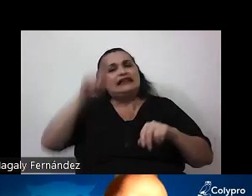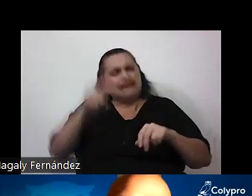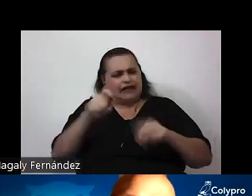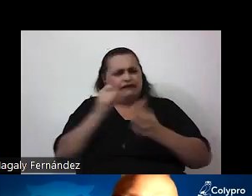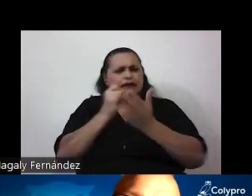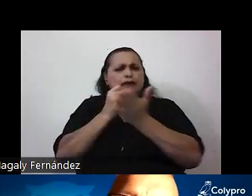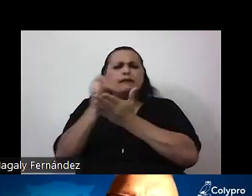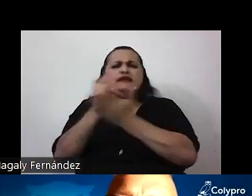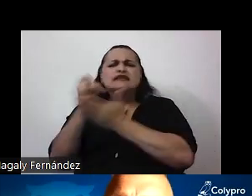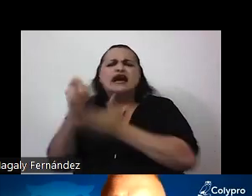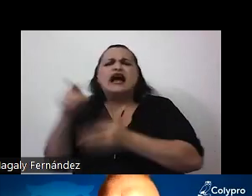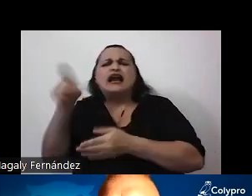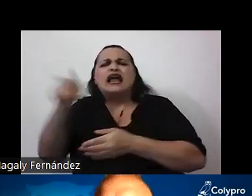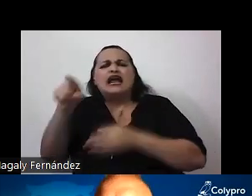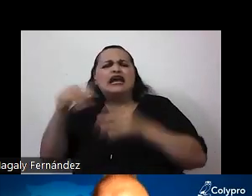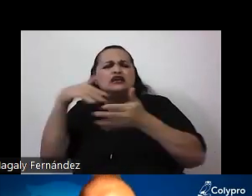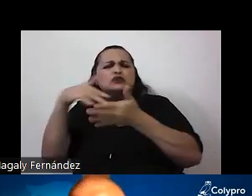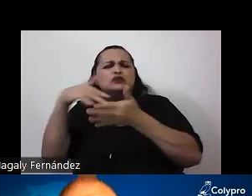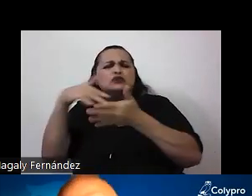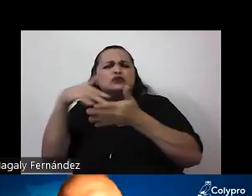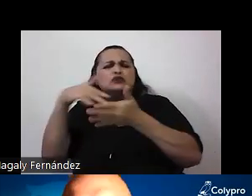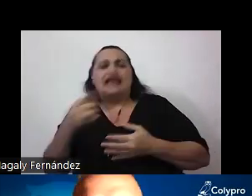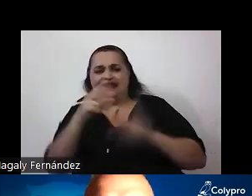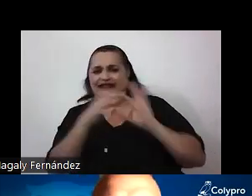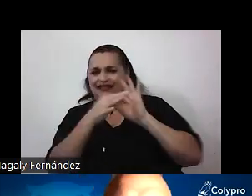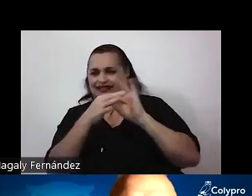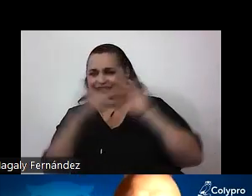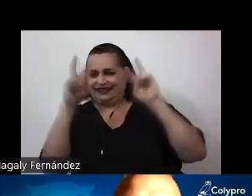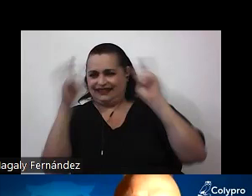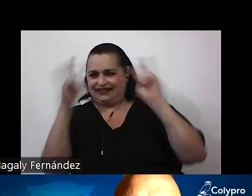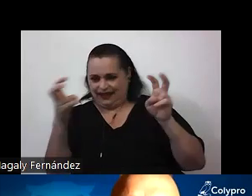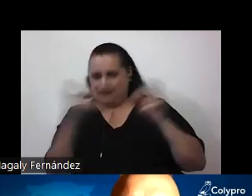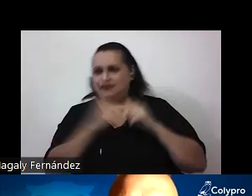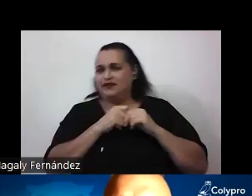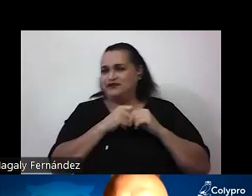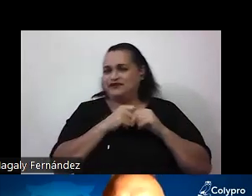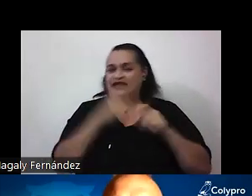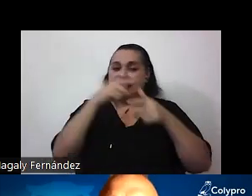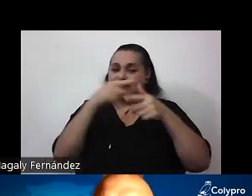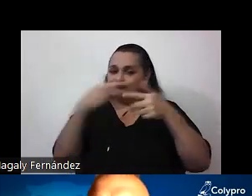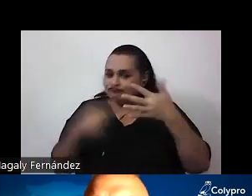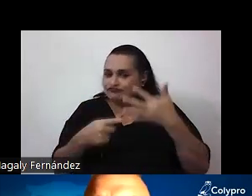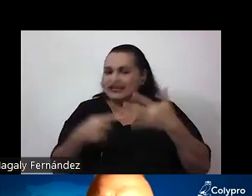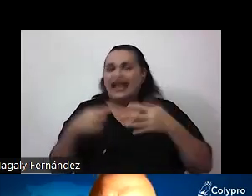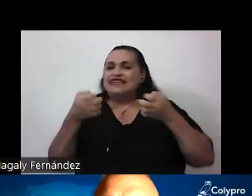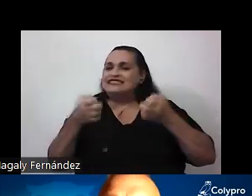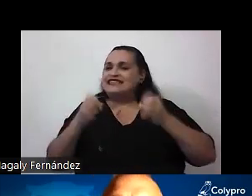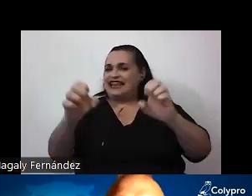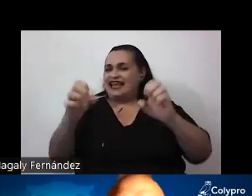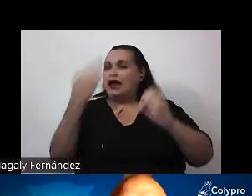creen los estudiantes sobre este tema bueno hay toda una serie de estrategias para indagar las ideas